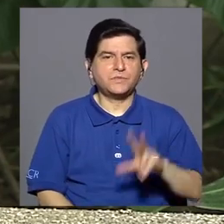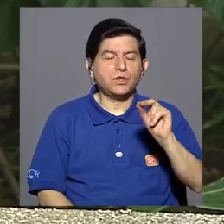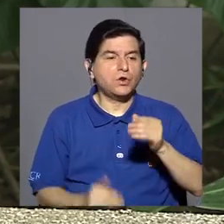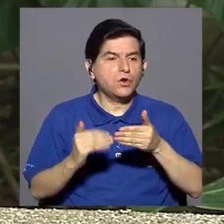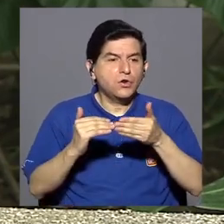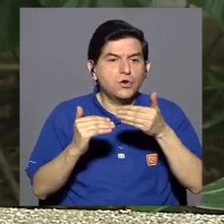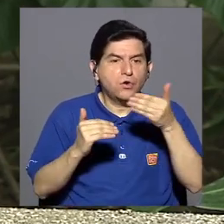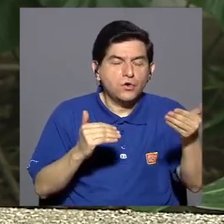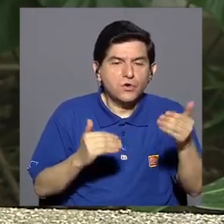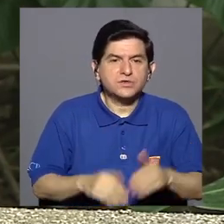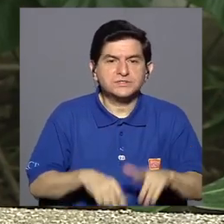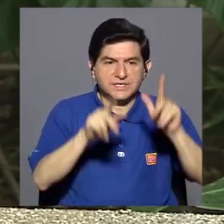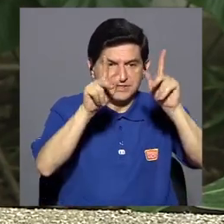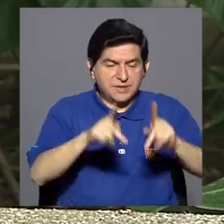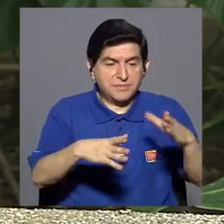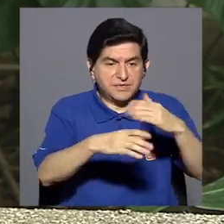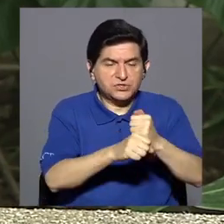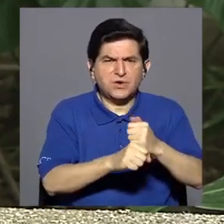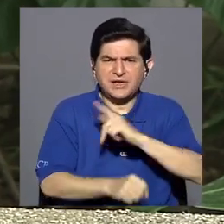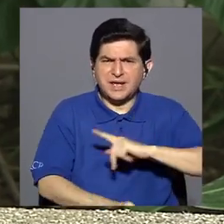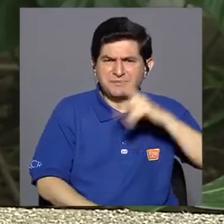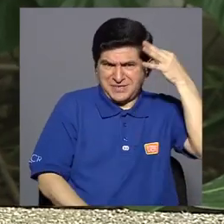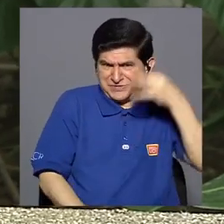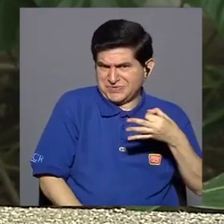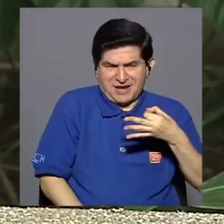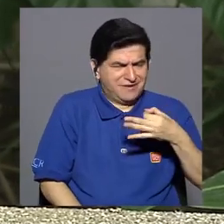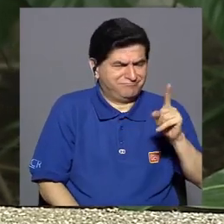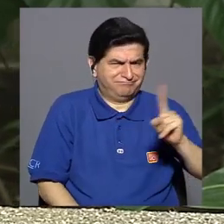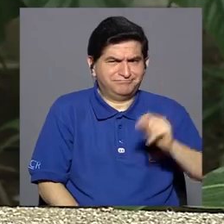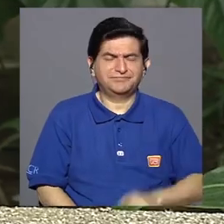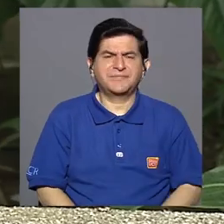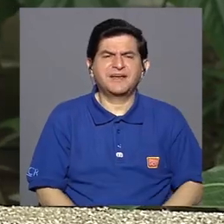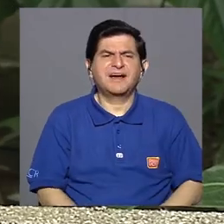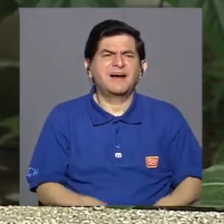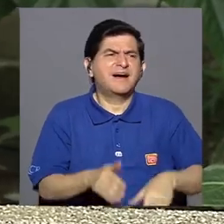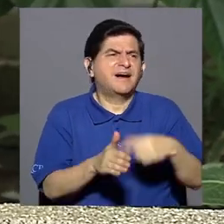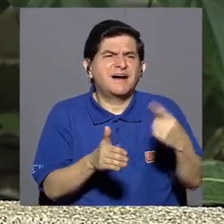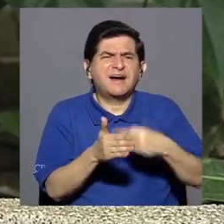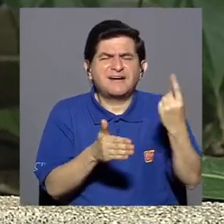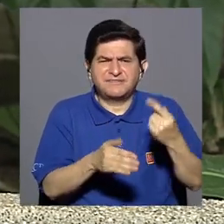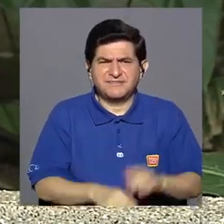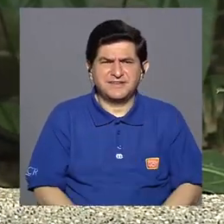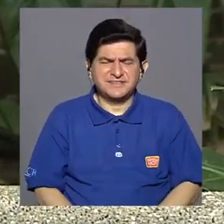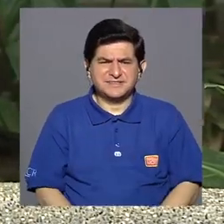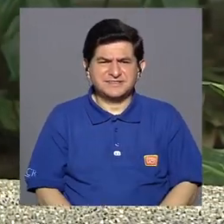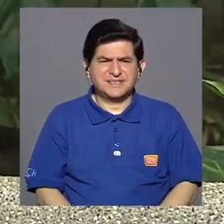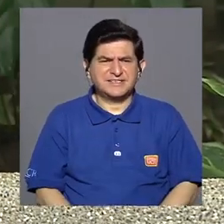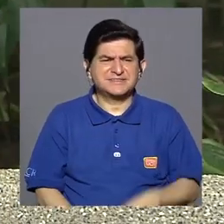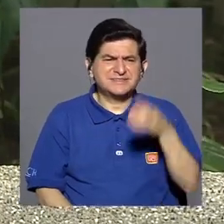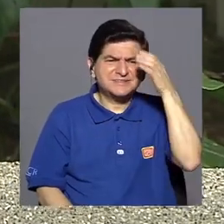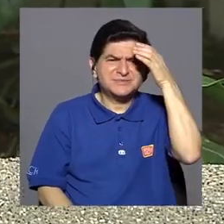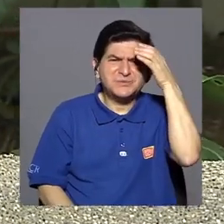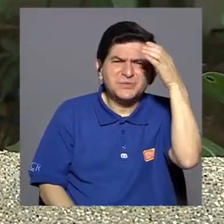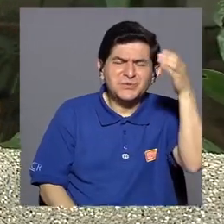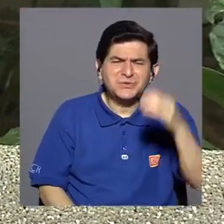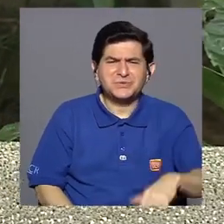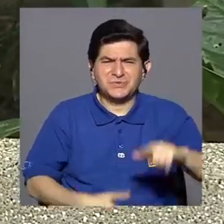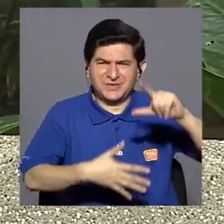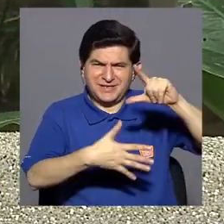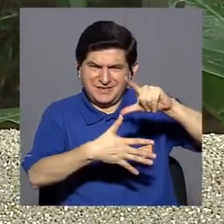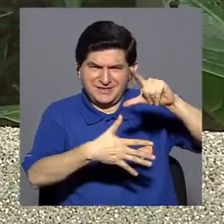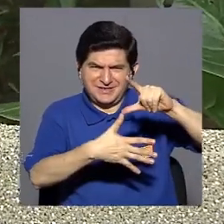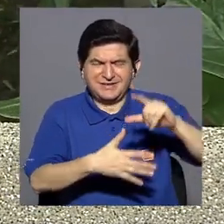tomarte las cosas que hace el paciente como personales. Con mucha frecuencia, tenemos todavía una cultura